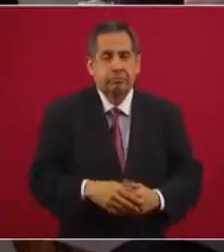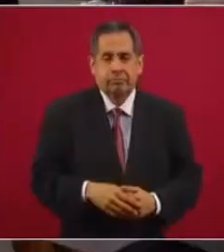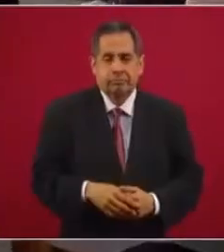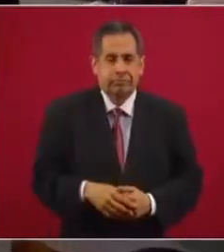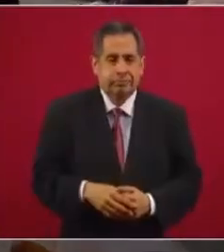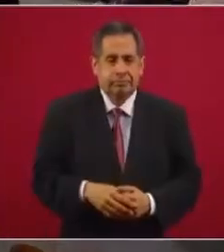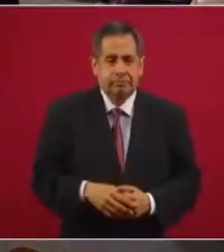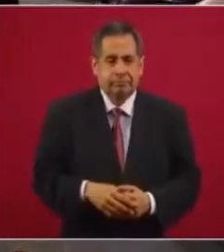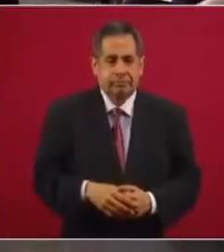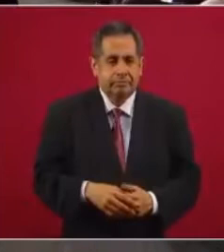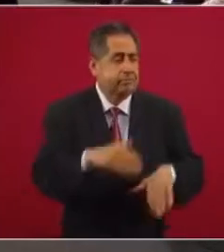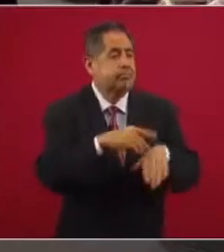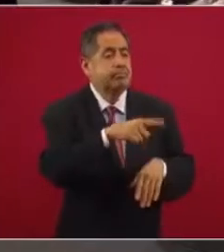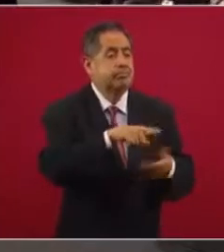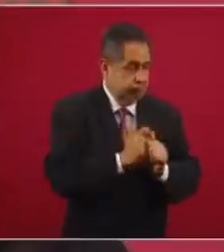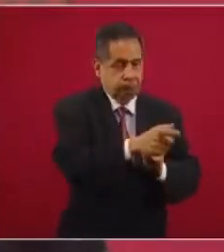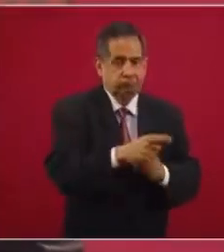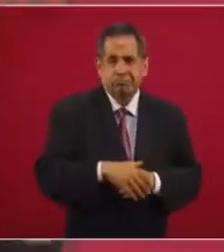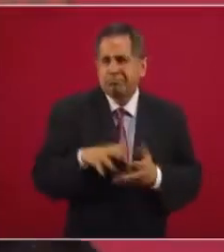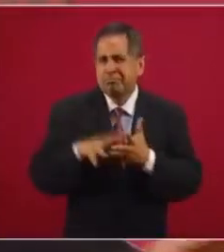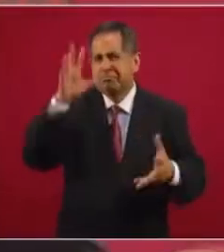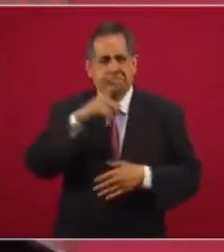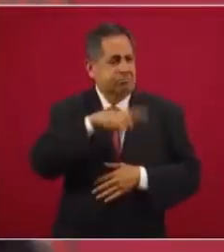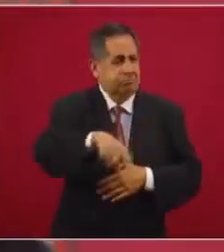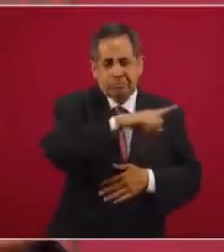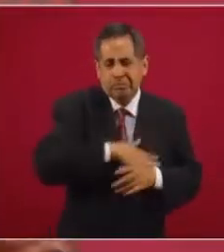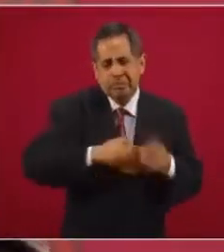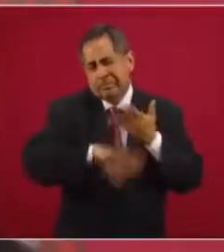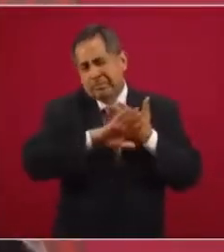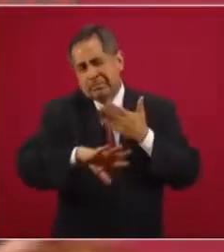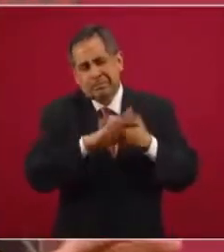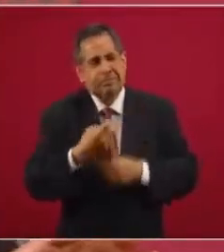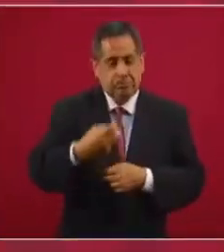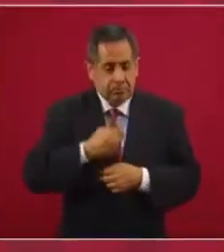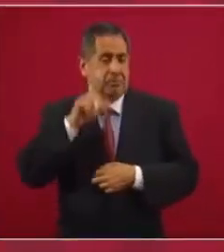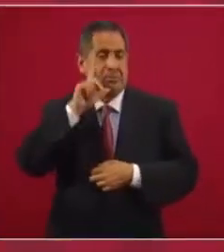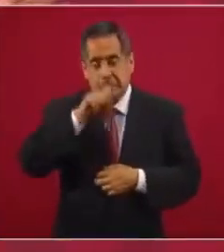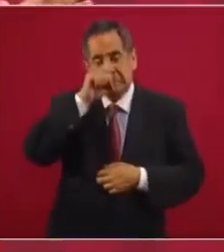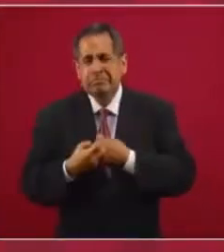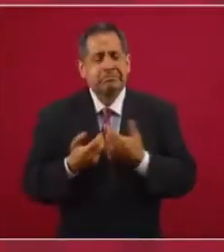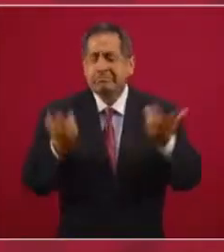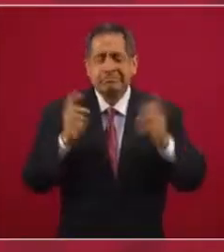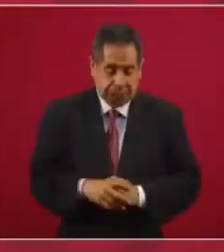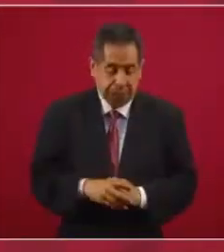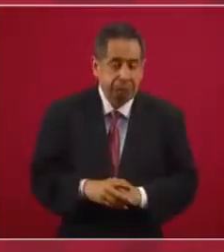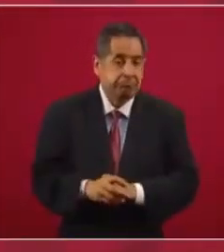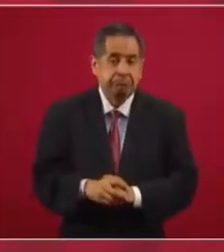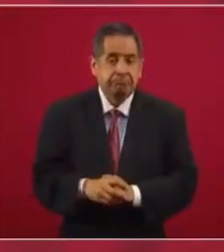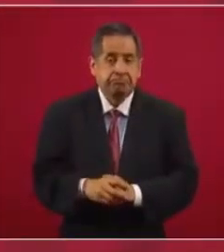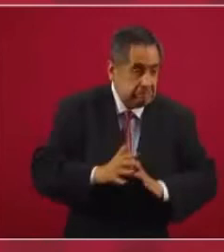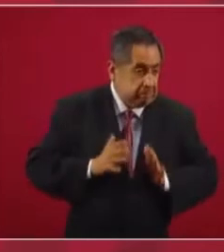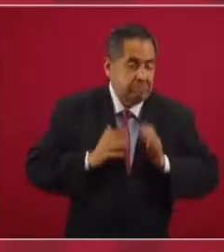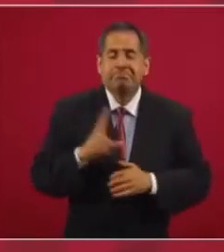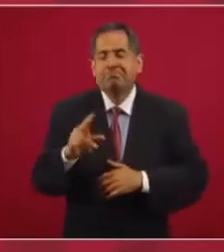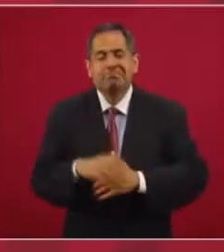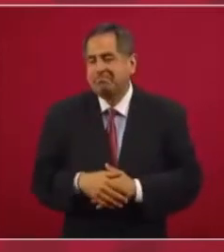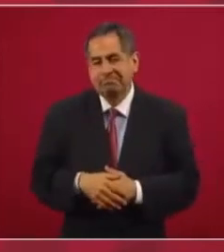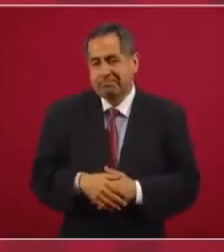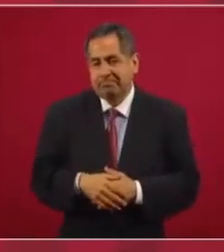servicio, casi todos los medios, nos atacan un día sí y el otro también, y no, no, no hacen media.